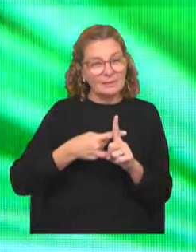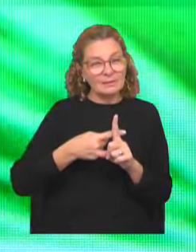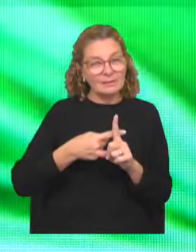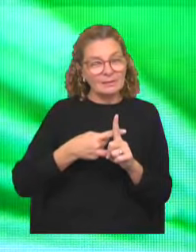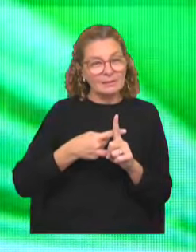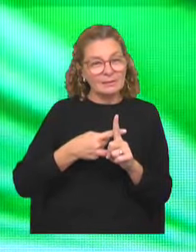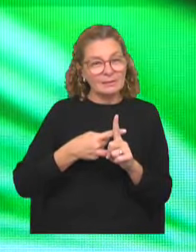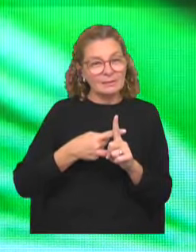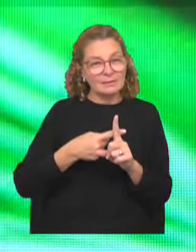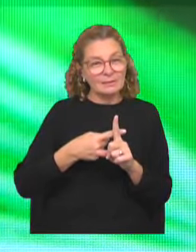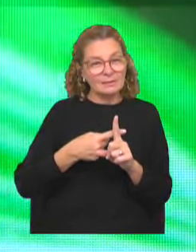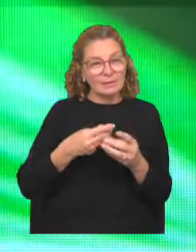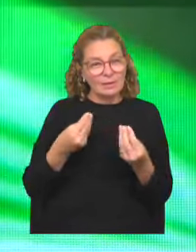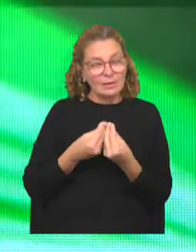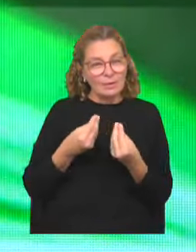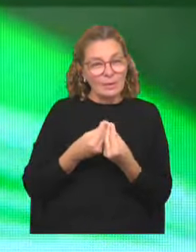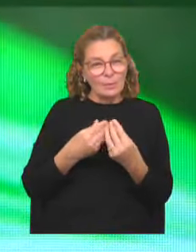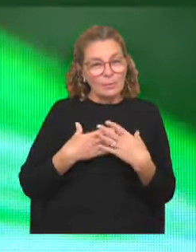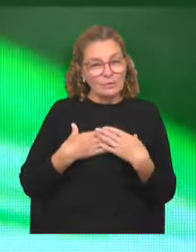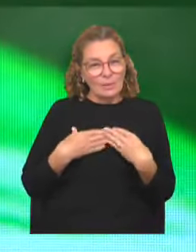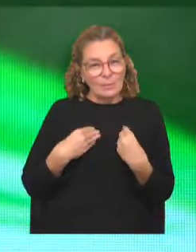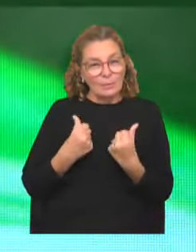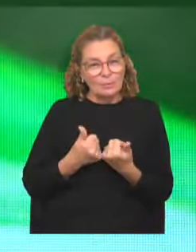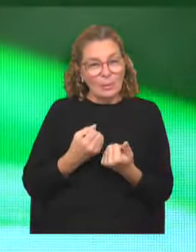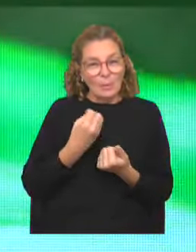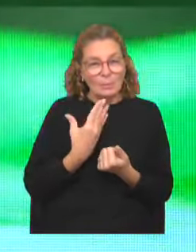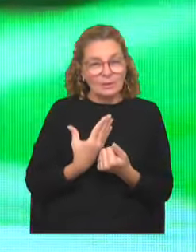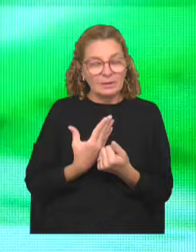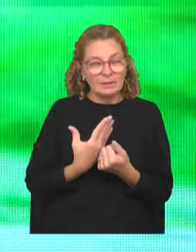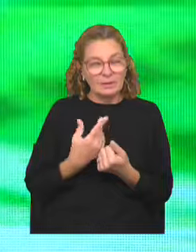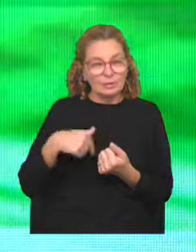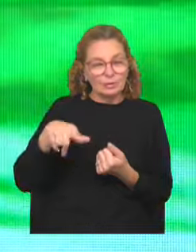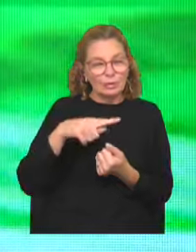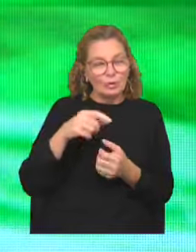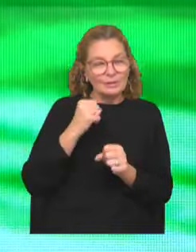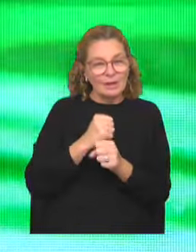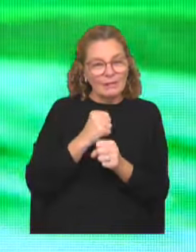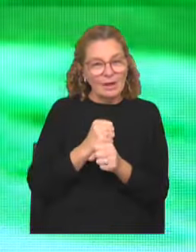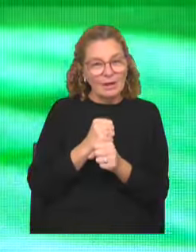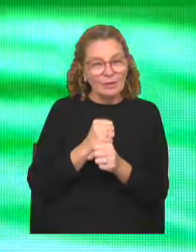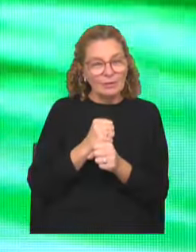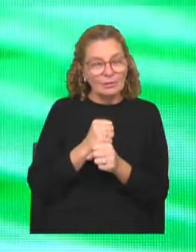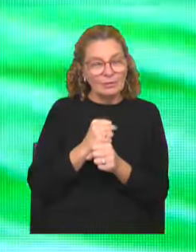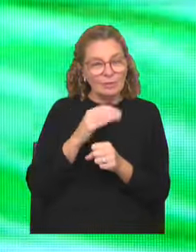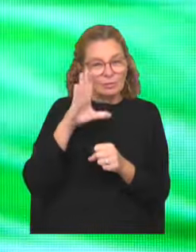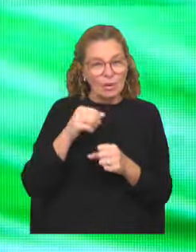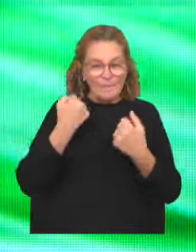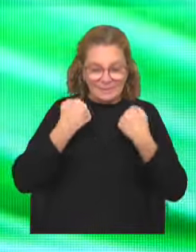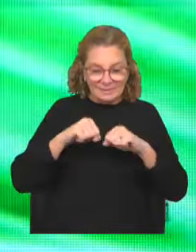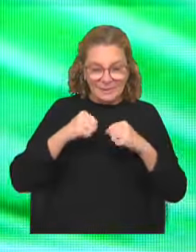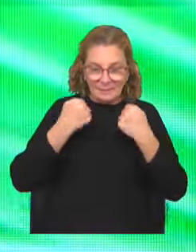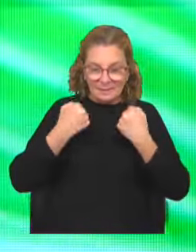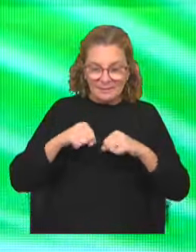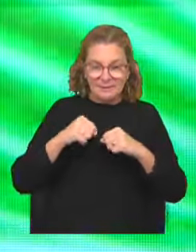muchísima emoción, porque todo el trabajo que implicó, todos los ensayos,